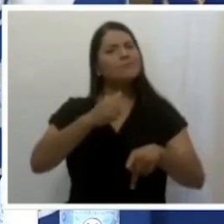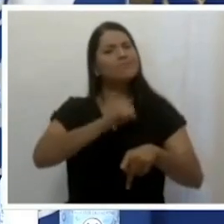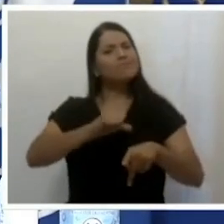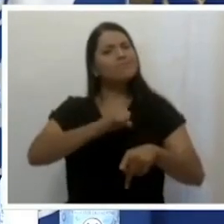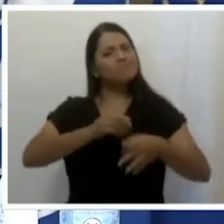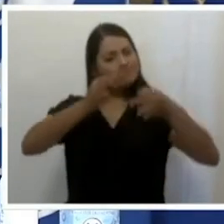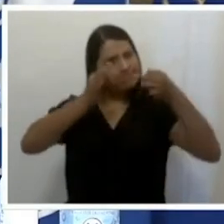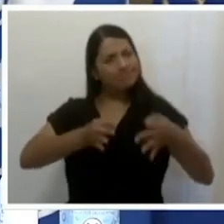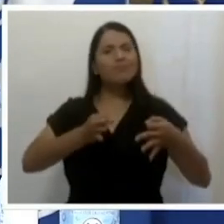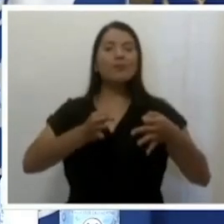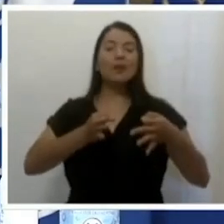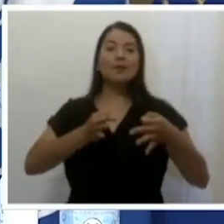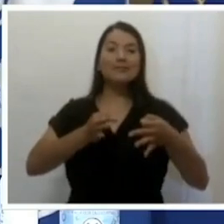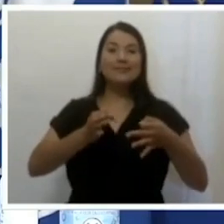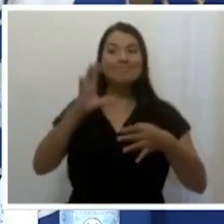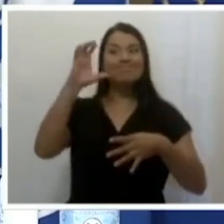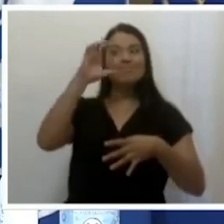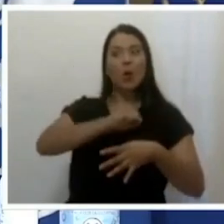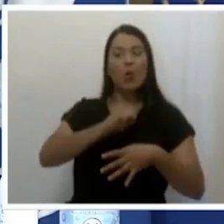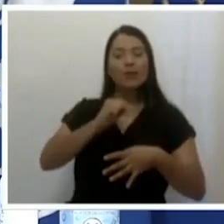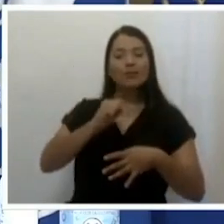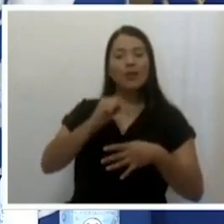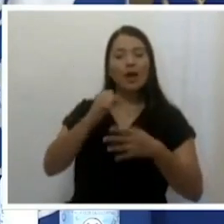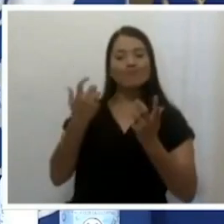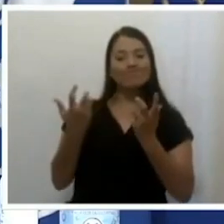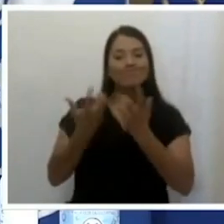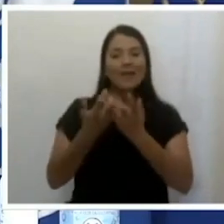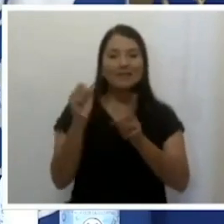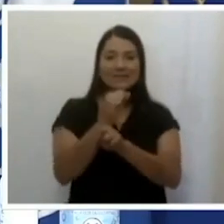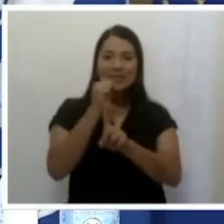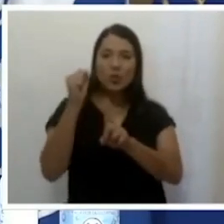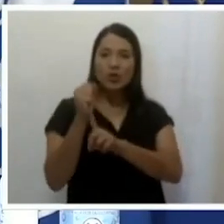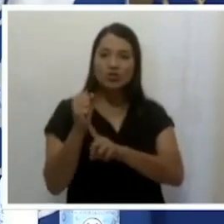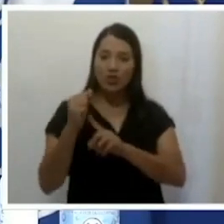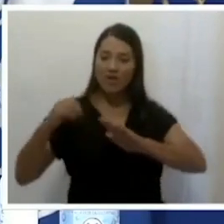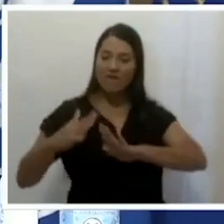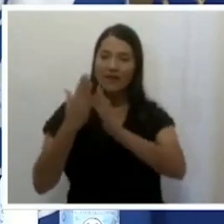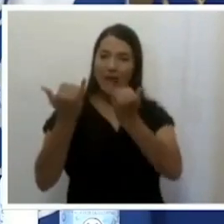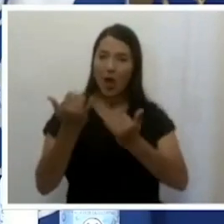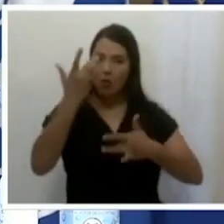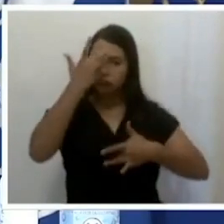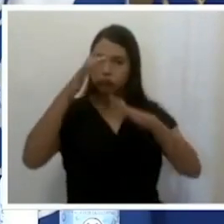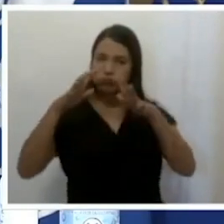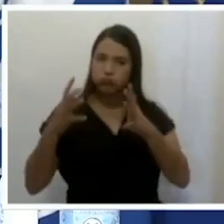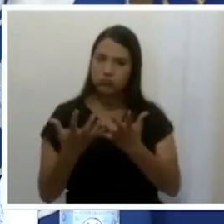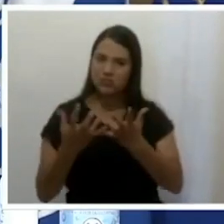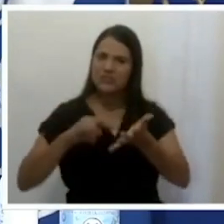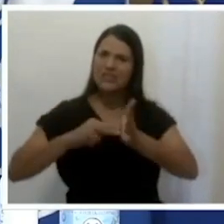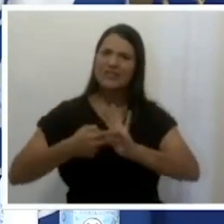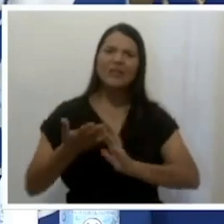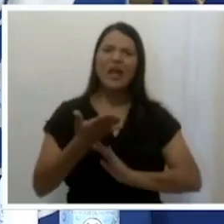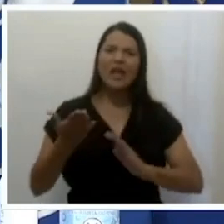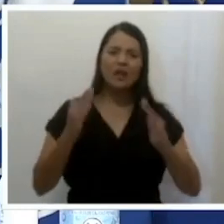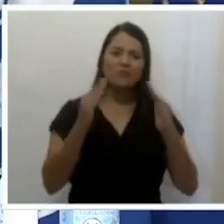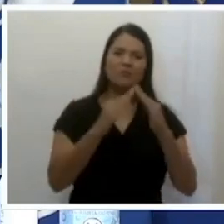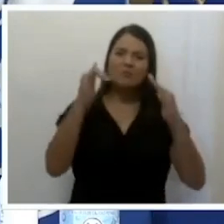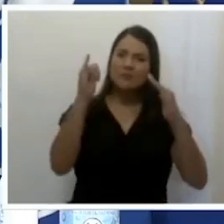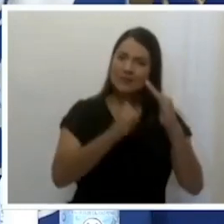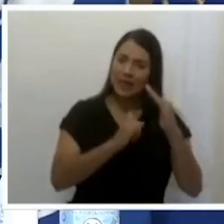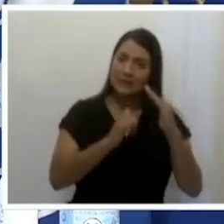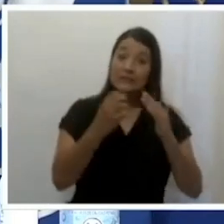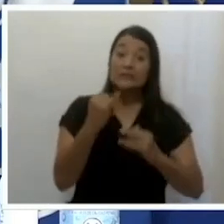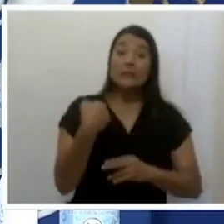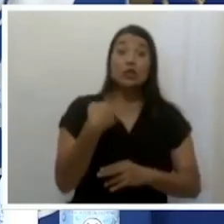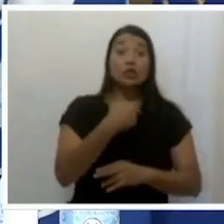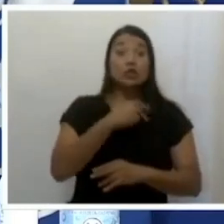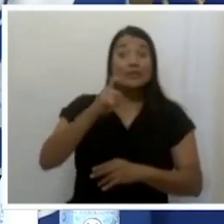al riesgo que estamos corriendo. Eso significa nos mantenemos en casa en la medida de lo posible. Si tenemos